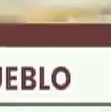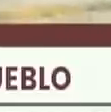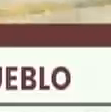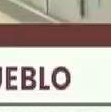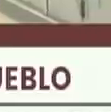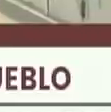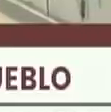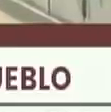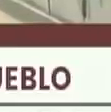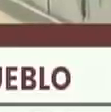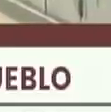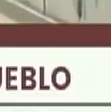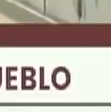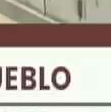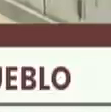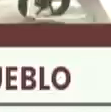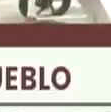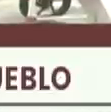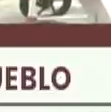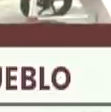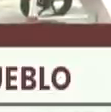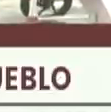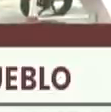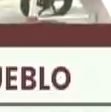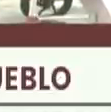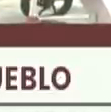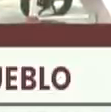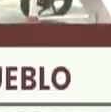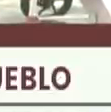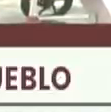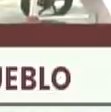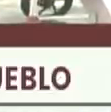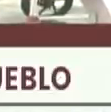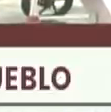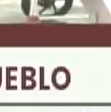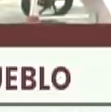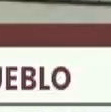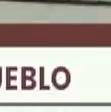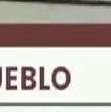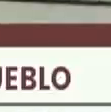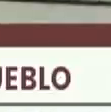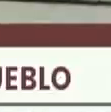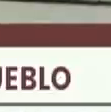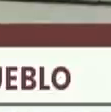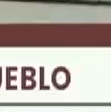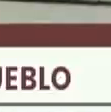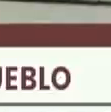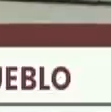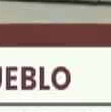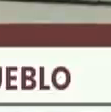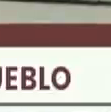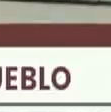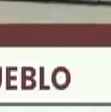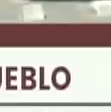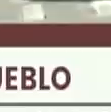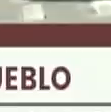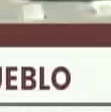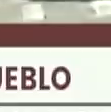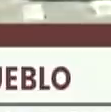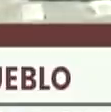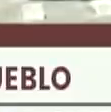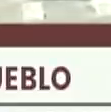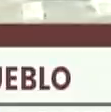Mándame a buscar el aparato. Bueno, voy a ponerlo aquí. Mi saludo, pues,